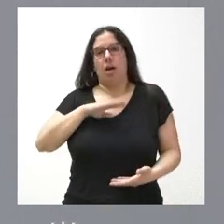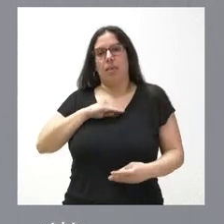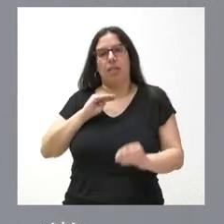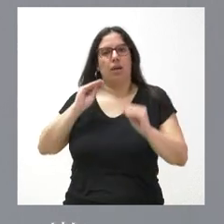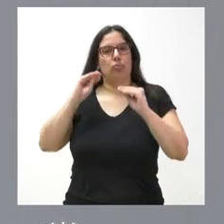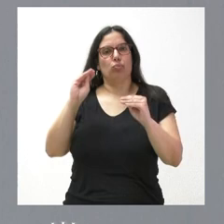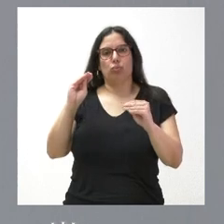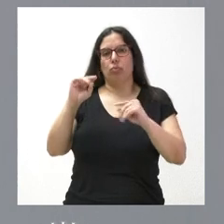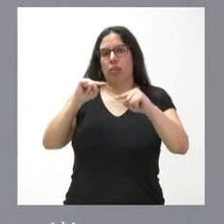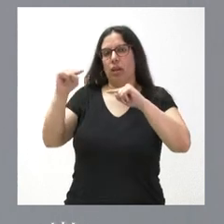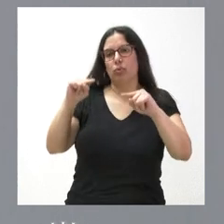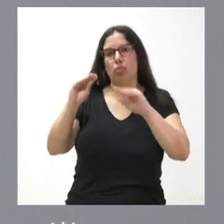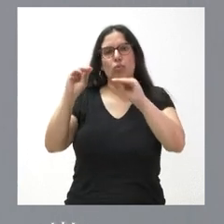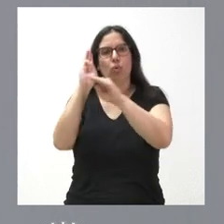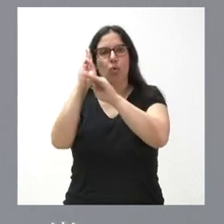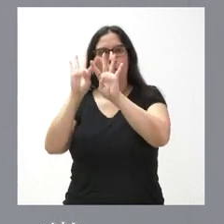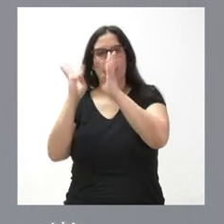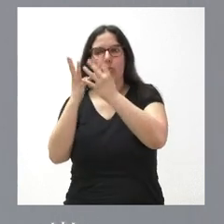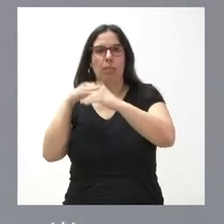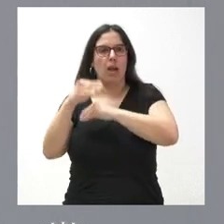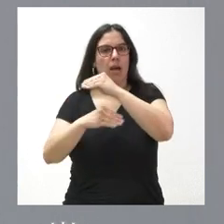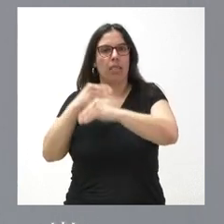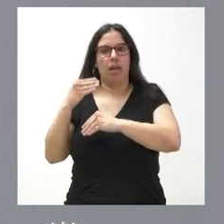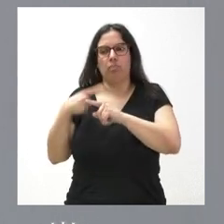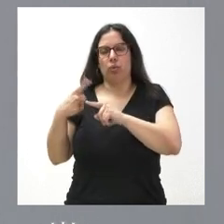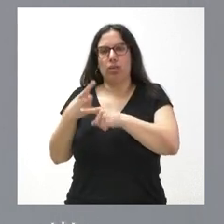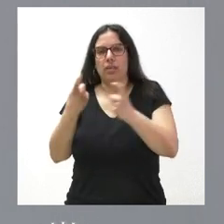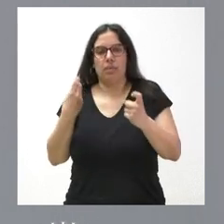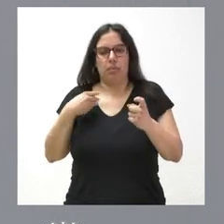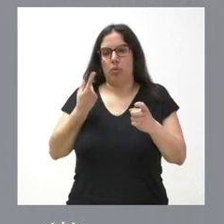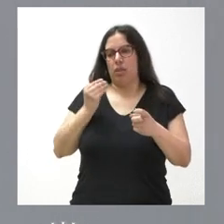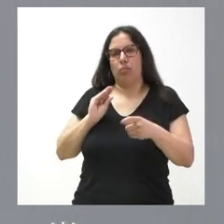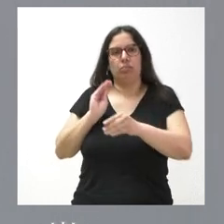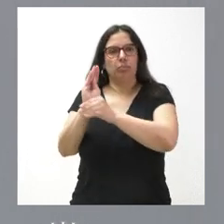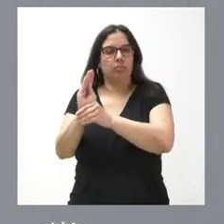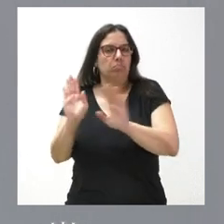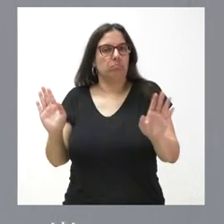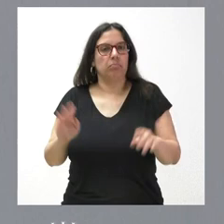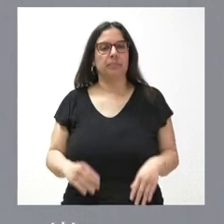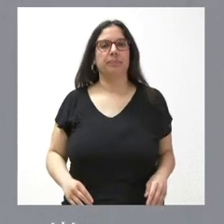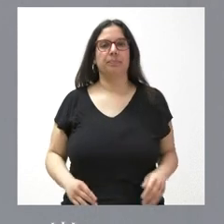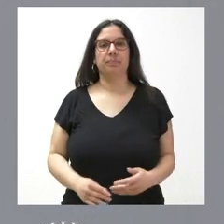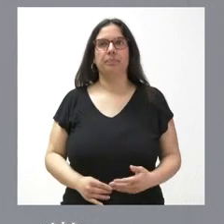de la institución para llevar a cabo las actuaciones que correspondan con el importe que les ha sido asignado por parte de la Junta de Castilla y León.